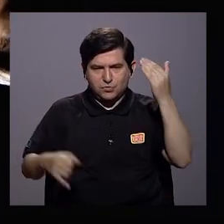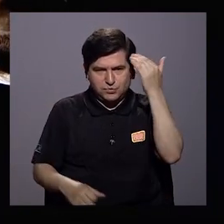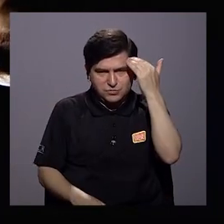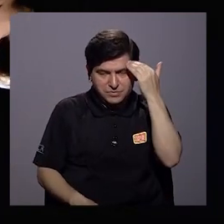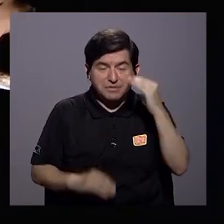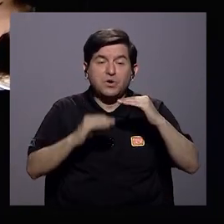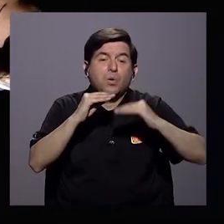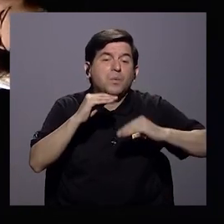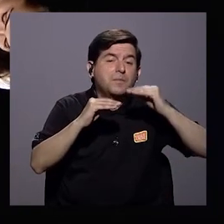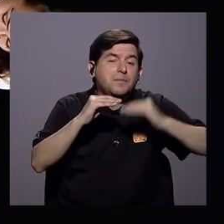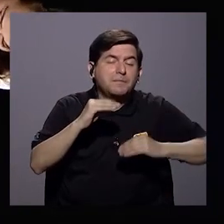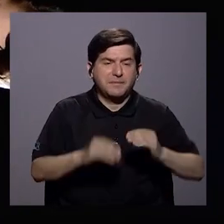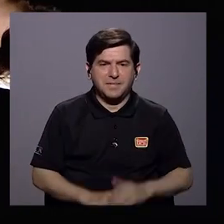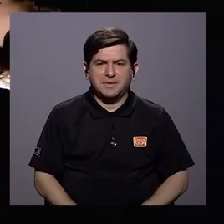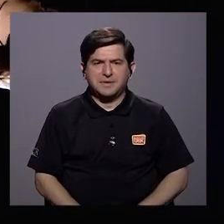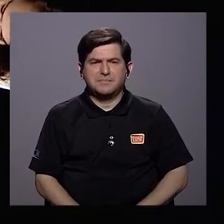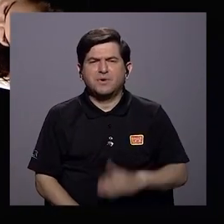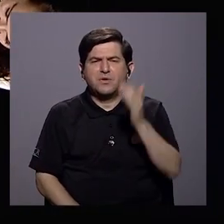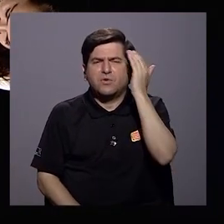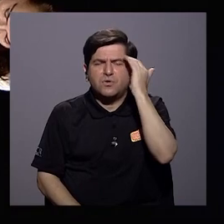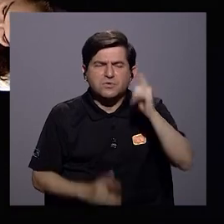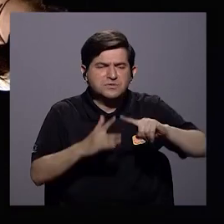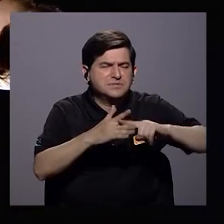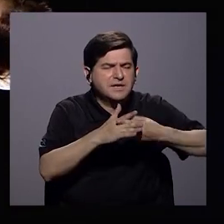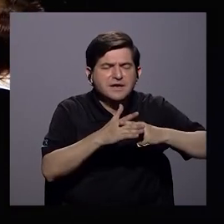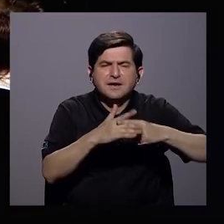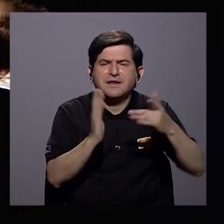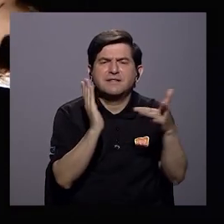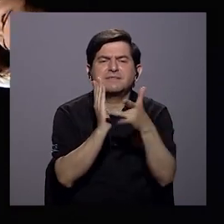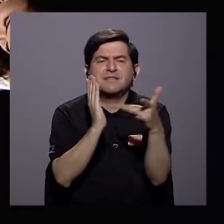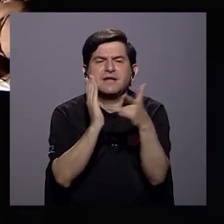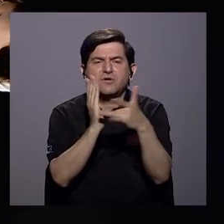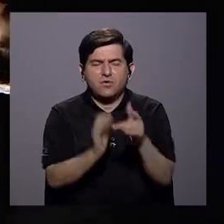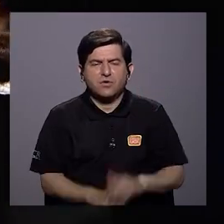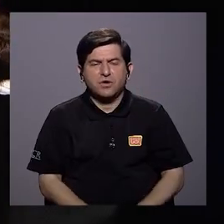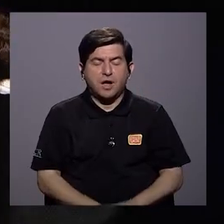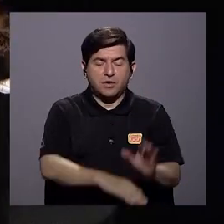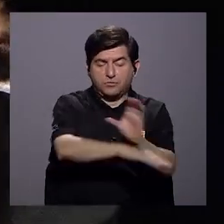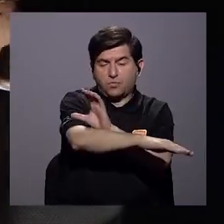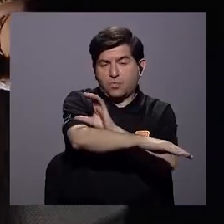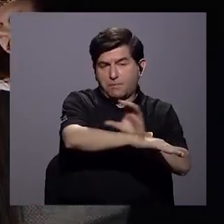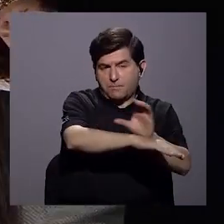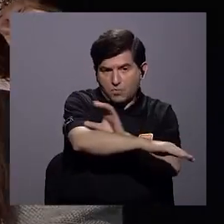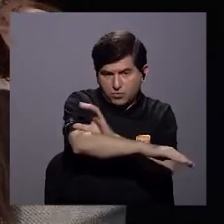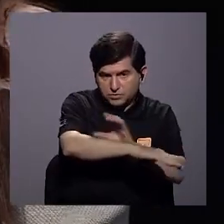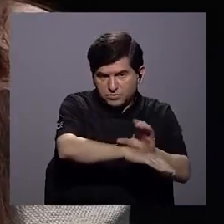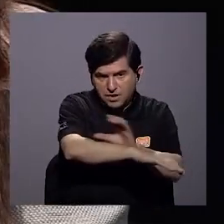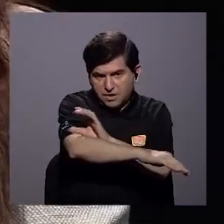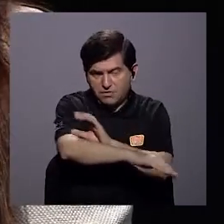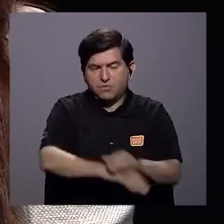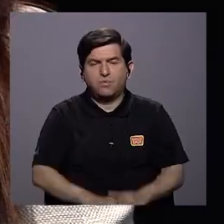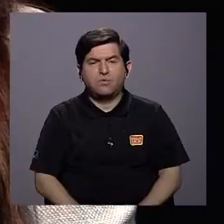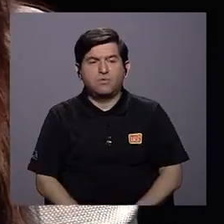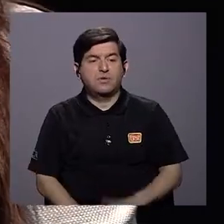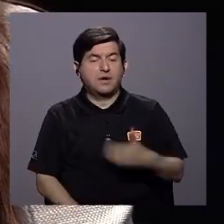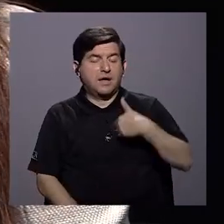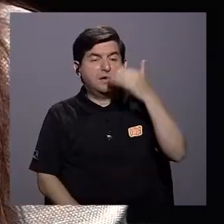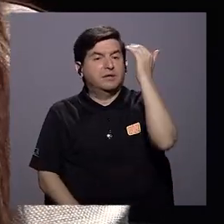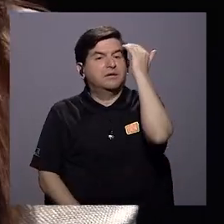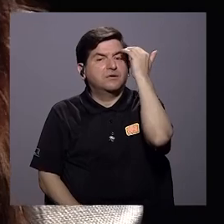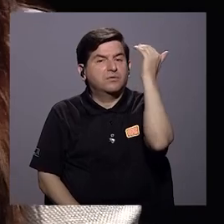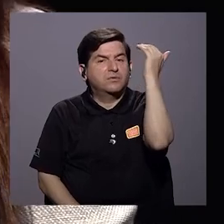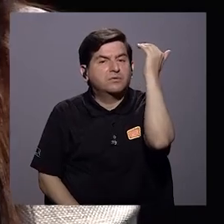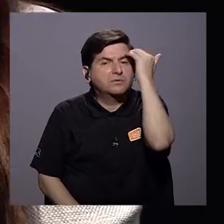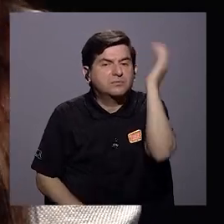como al menos, ¿verdad? Que manejen herramientas tecnológicas, que puedan manejar una computadora, que también tengan